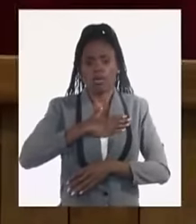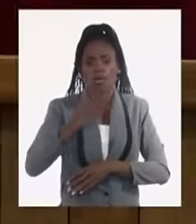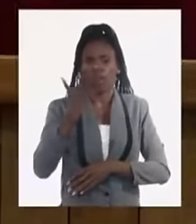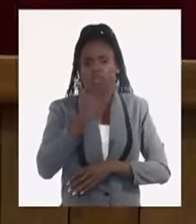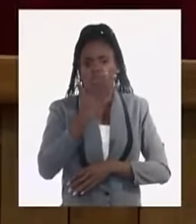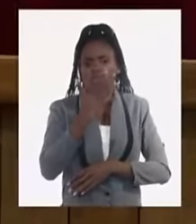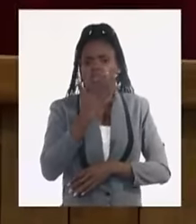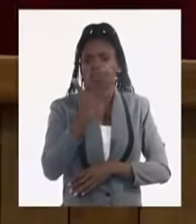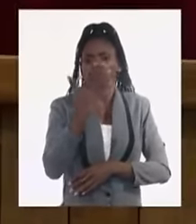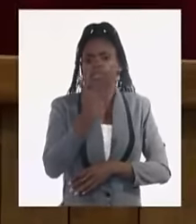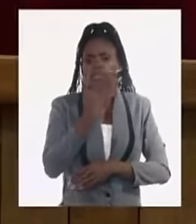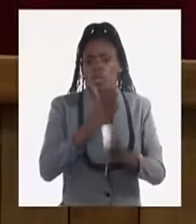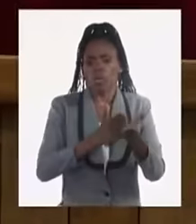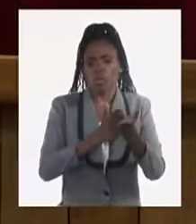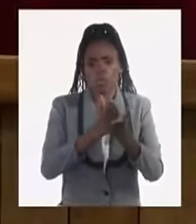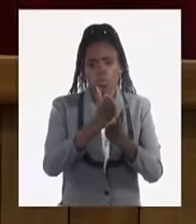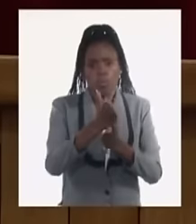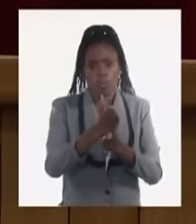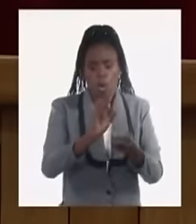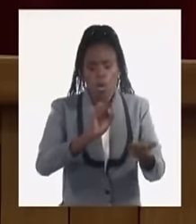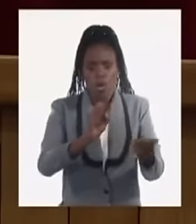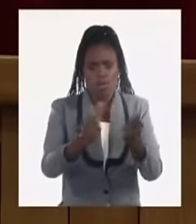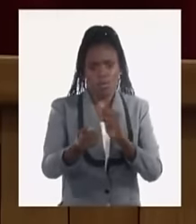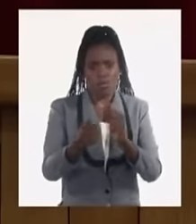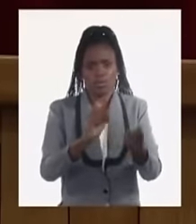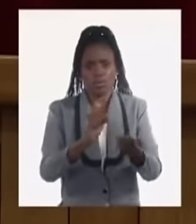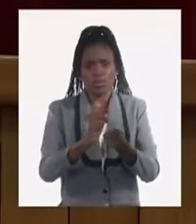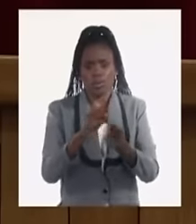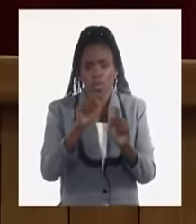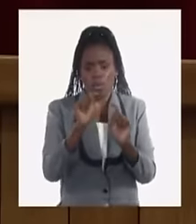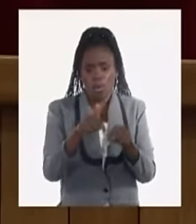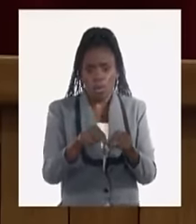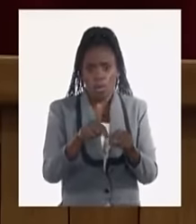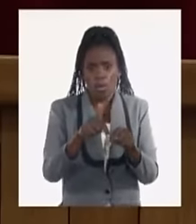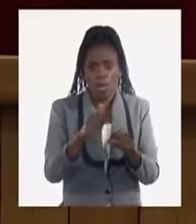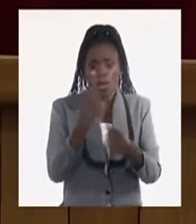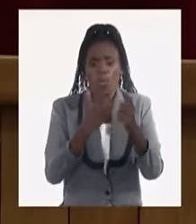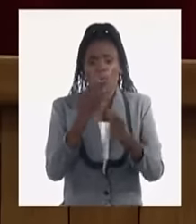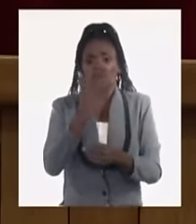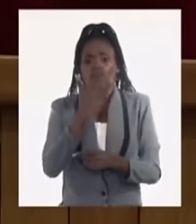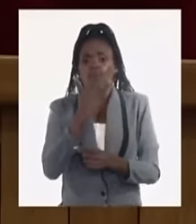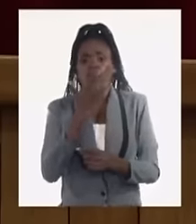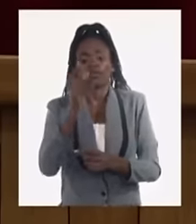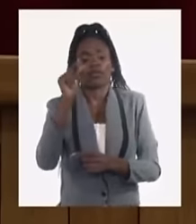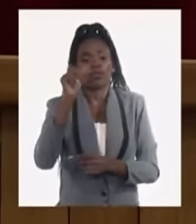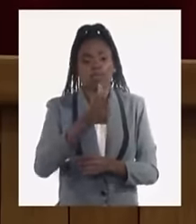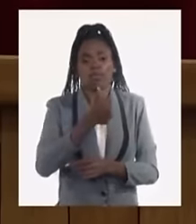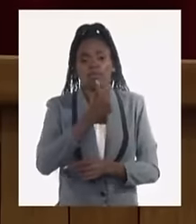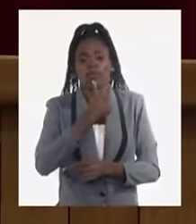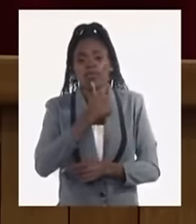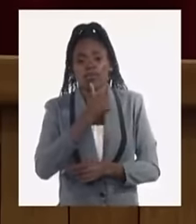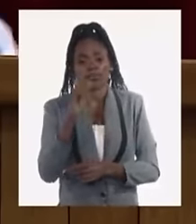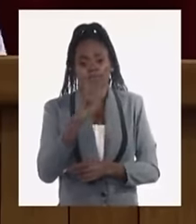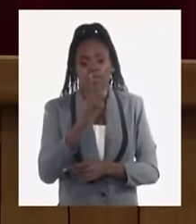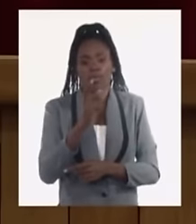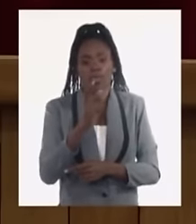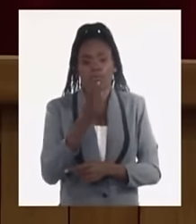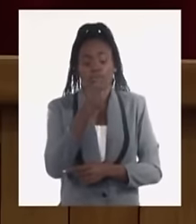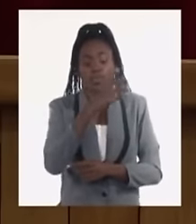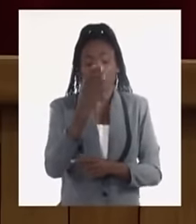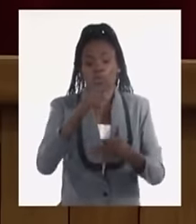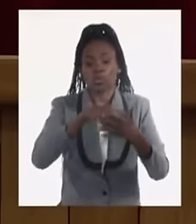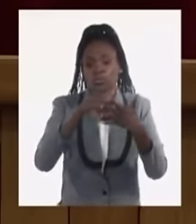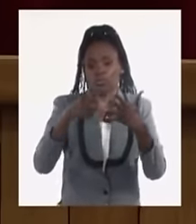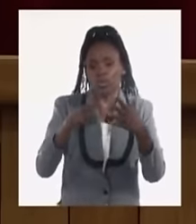correspondiente seguimiento y control en lo que ha incidido la deficiente actuación de muchos cuadros.